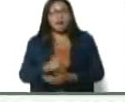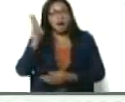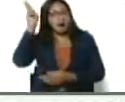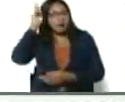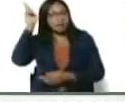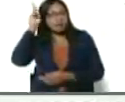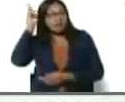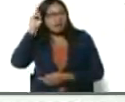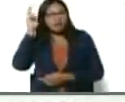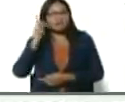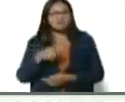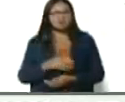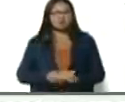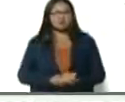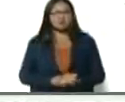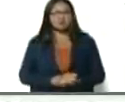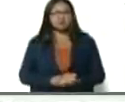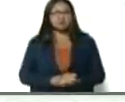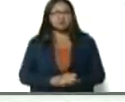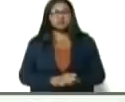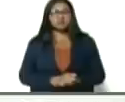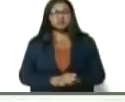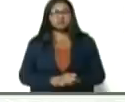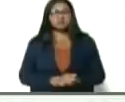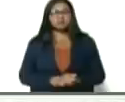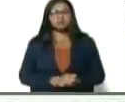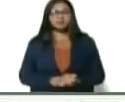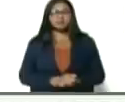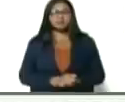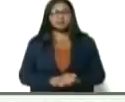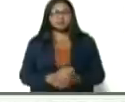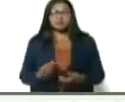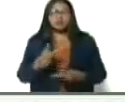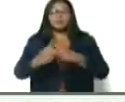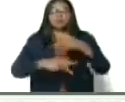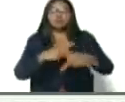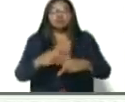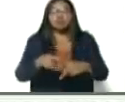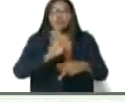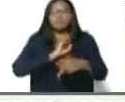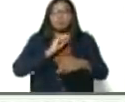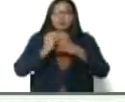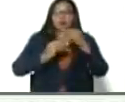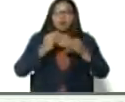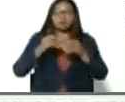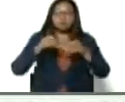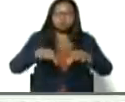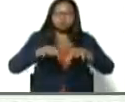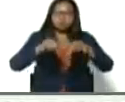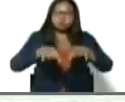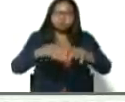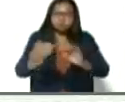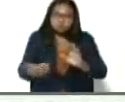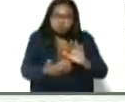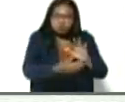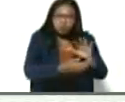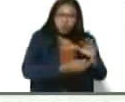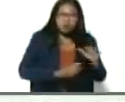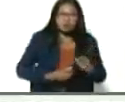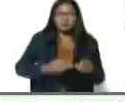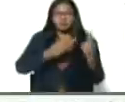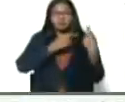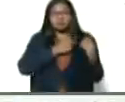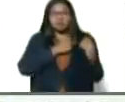afrodescendiente. A través de los productores semilleristas vinculados a la organización de la base popular,